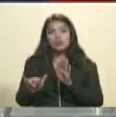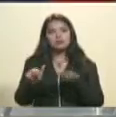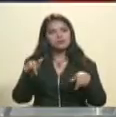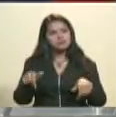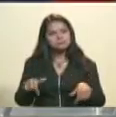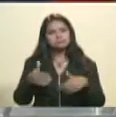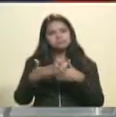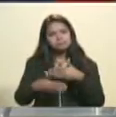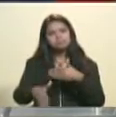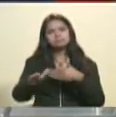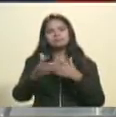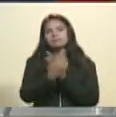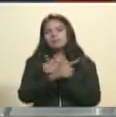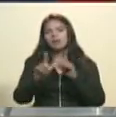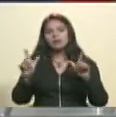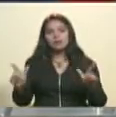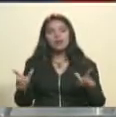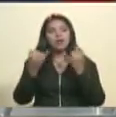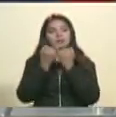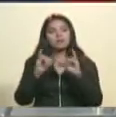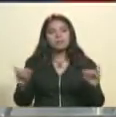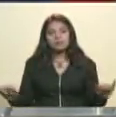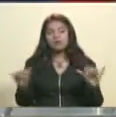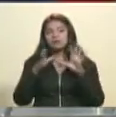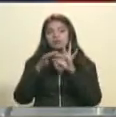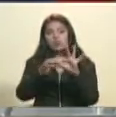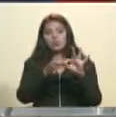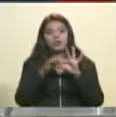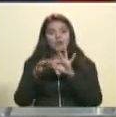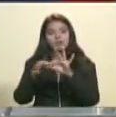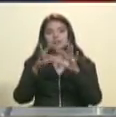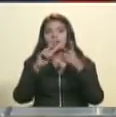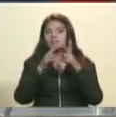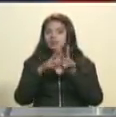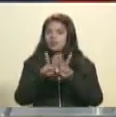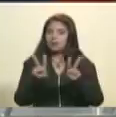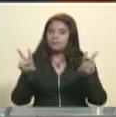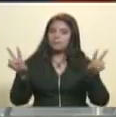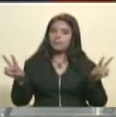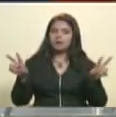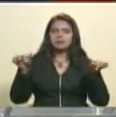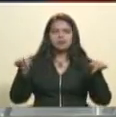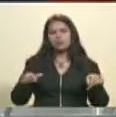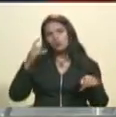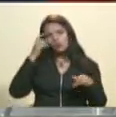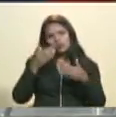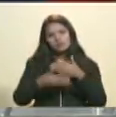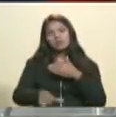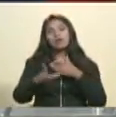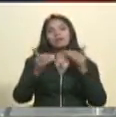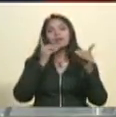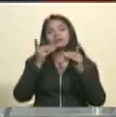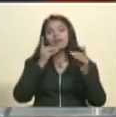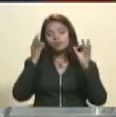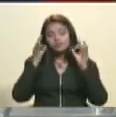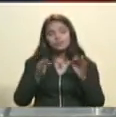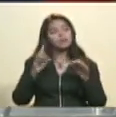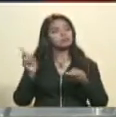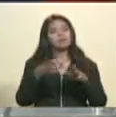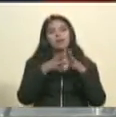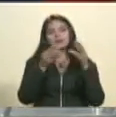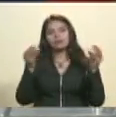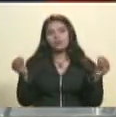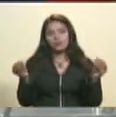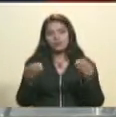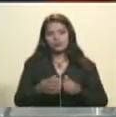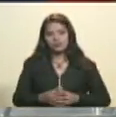estos días de libertad, de independencia, de soberanía, de paz, en estos días de diálogo profundo entre todas y